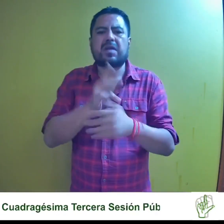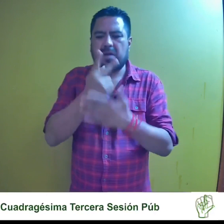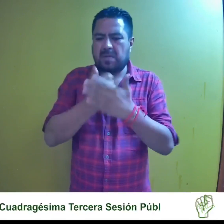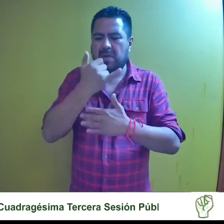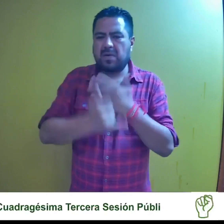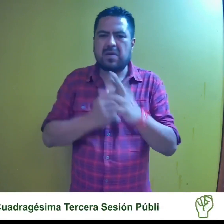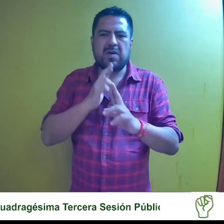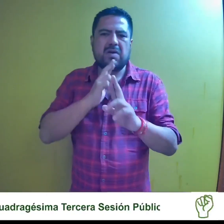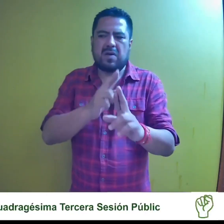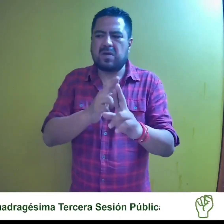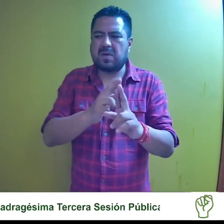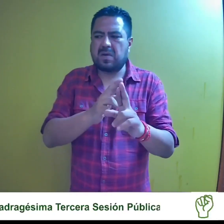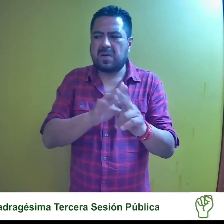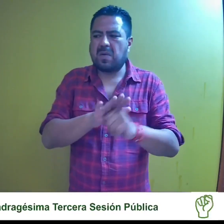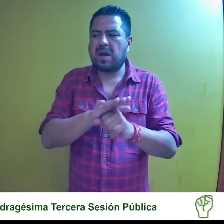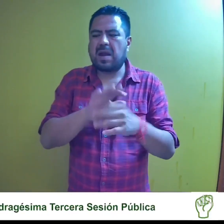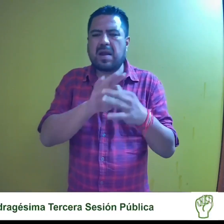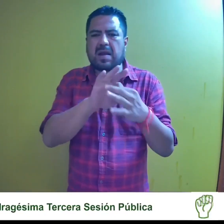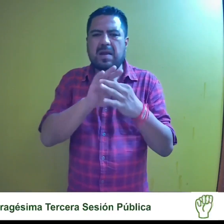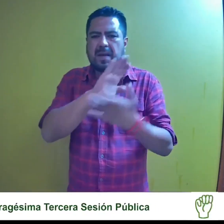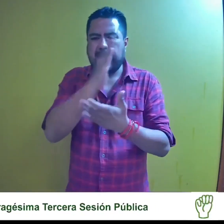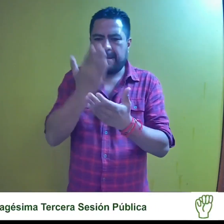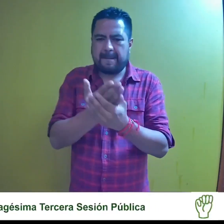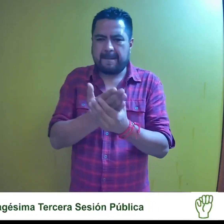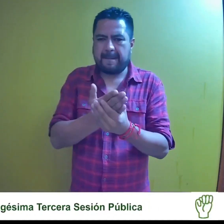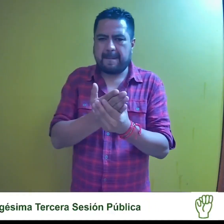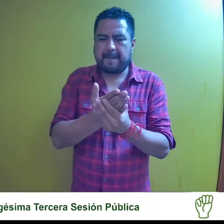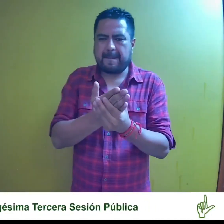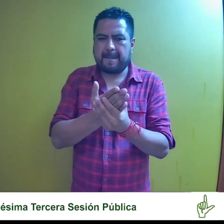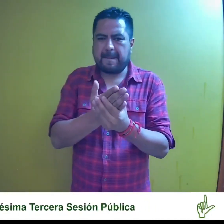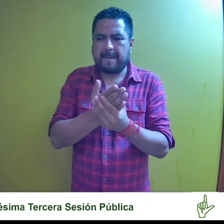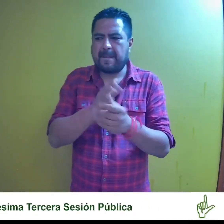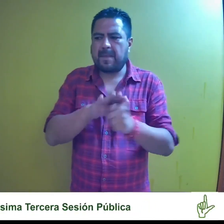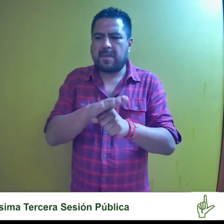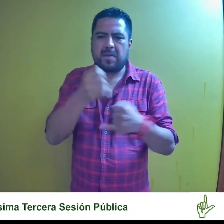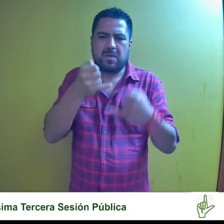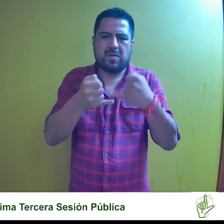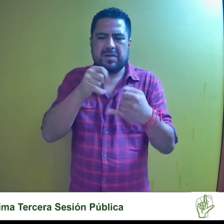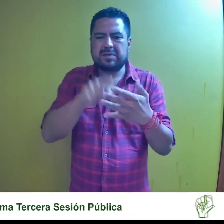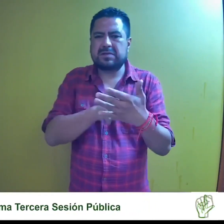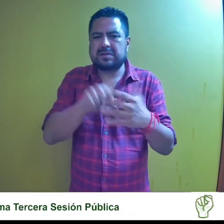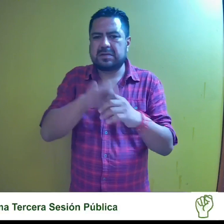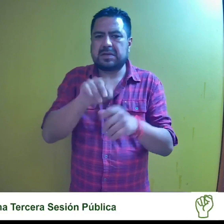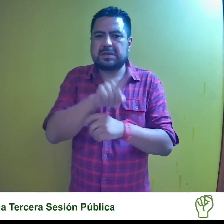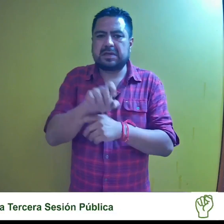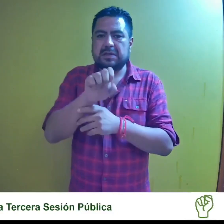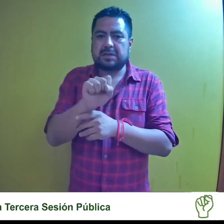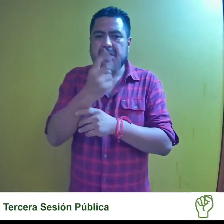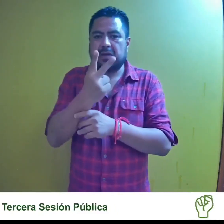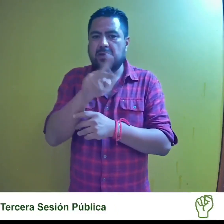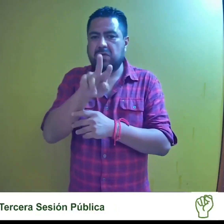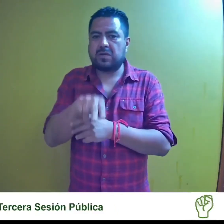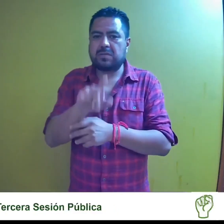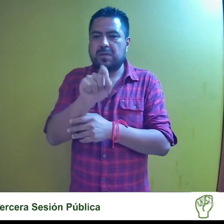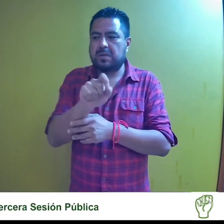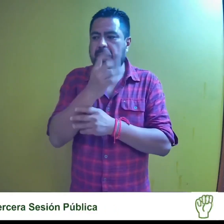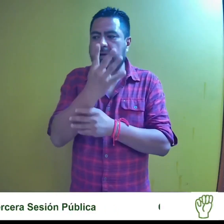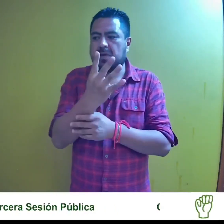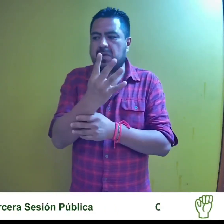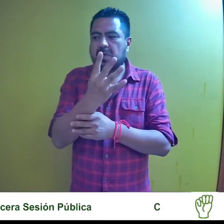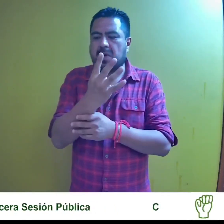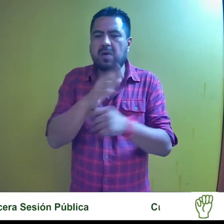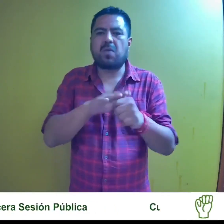proyecto de resolución relativo al expediente del juicio electoral ciudadano ciento sesenta y dos del dos mil veinticuatro,